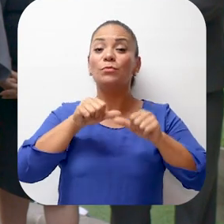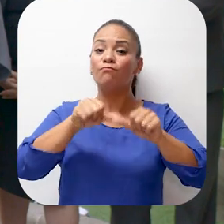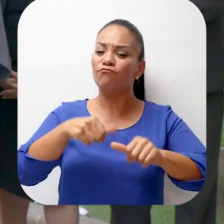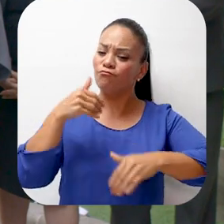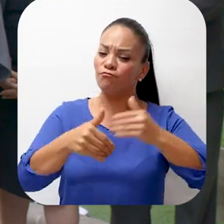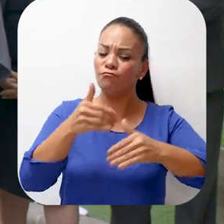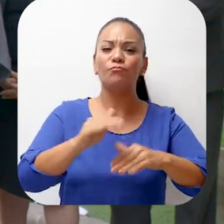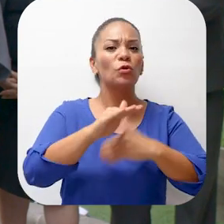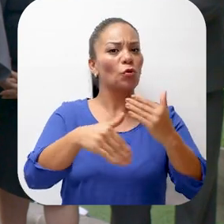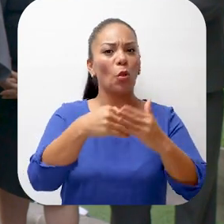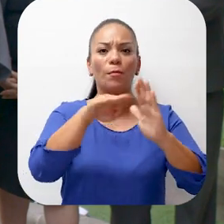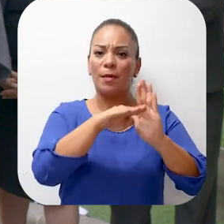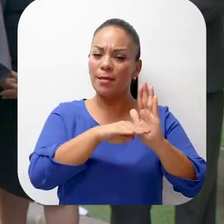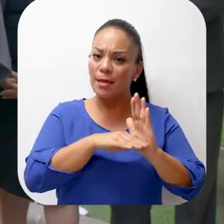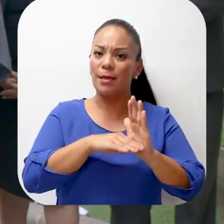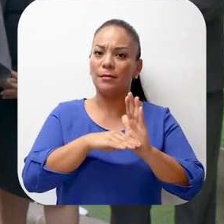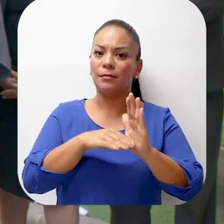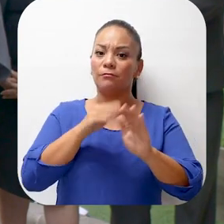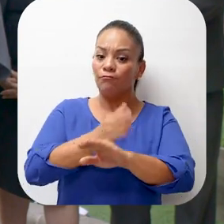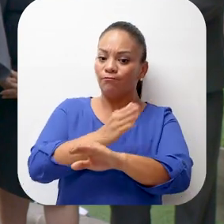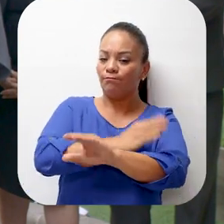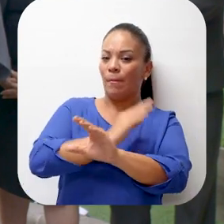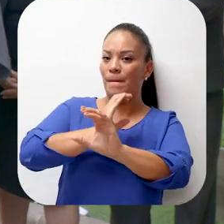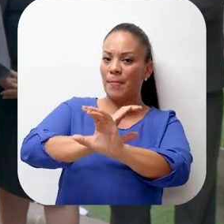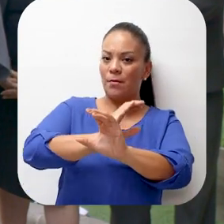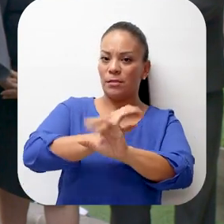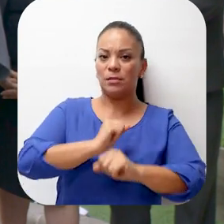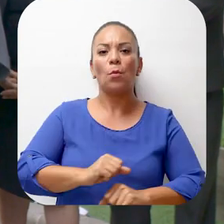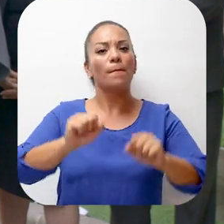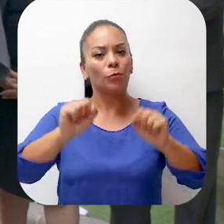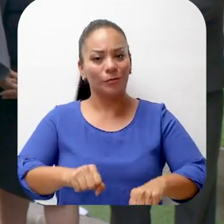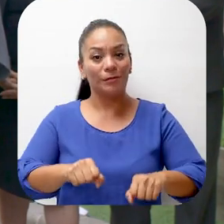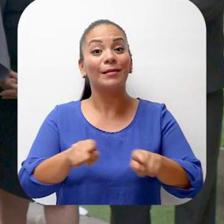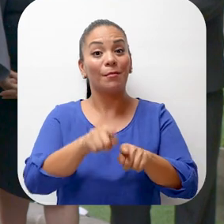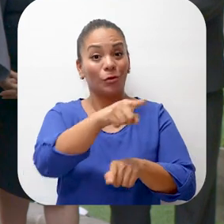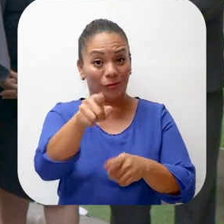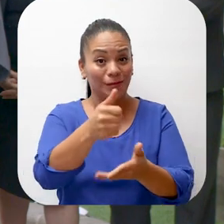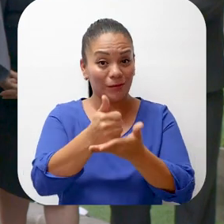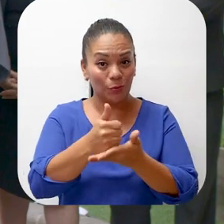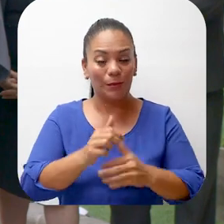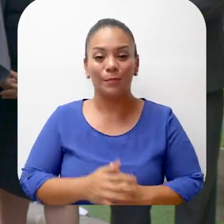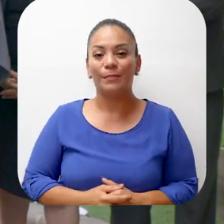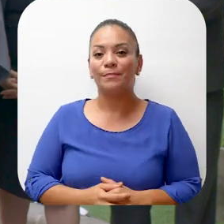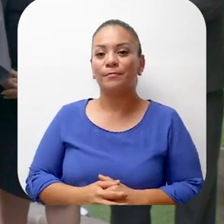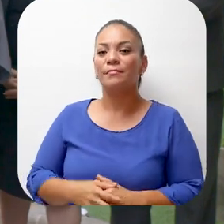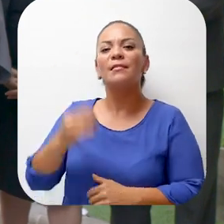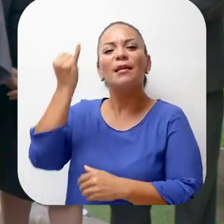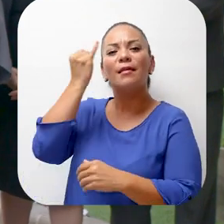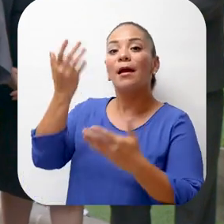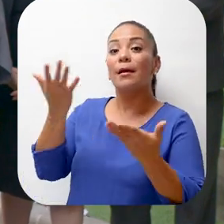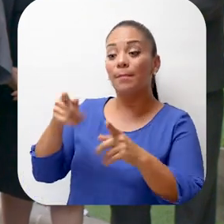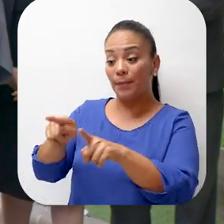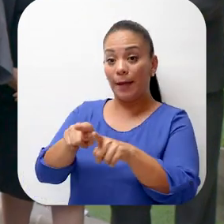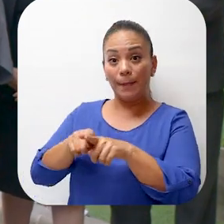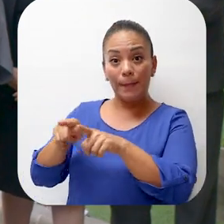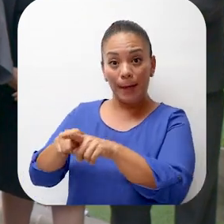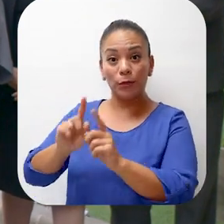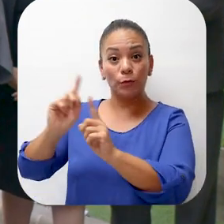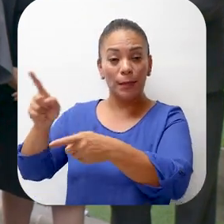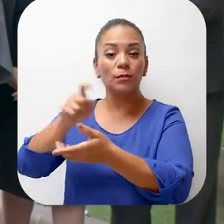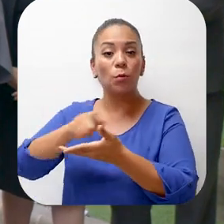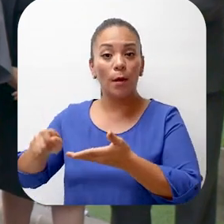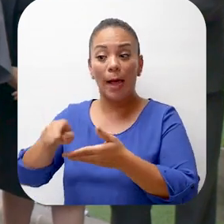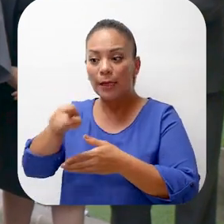adelante con todas las medidas de prevención posibles y con su ayuda. Entonces la idea es que los hermanitos que van a la